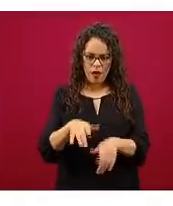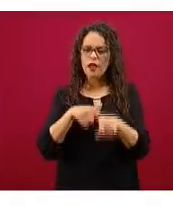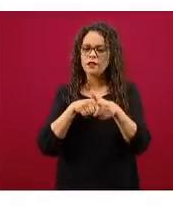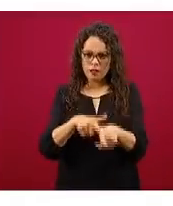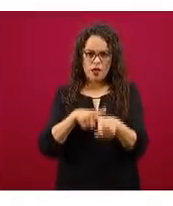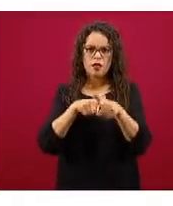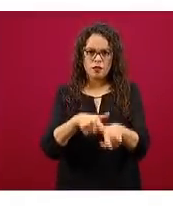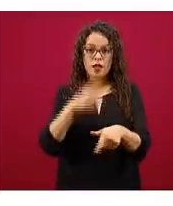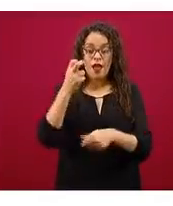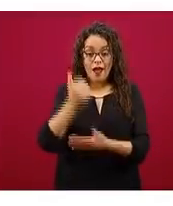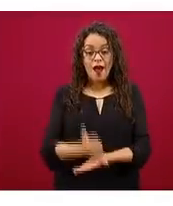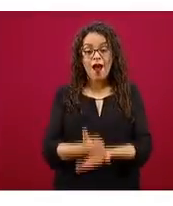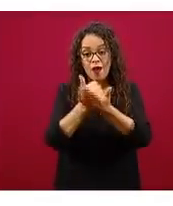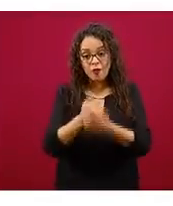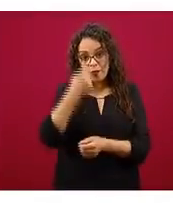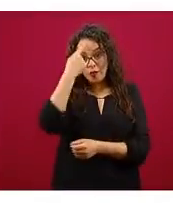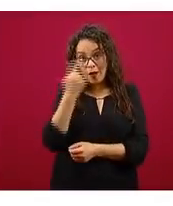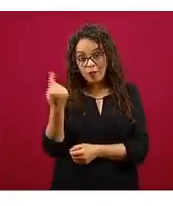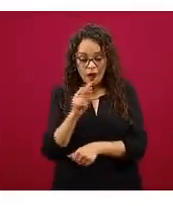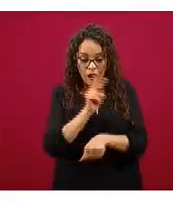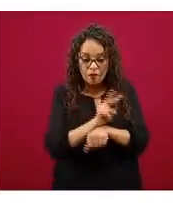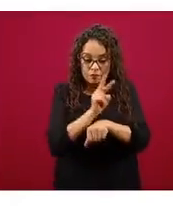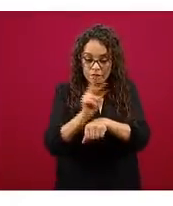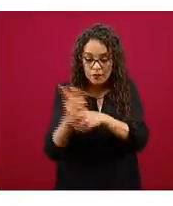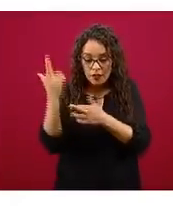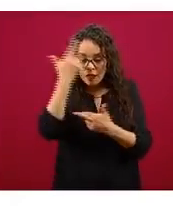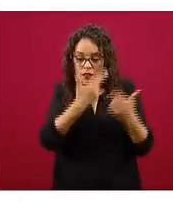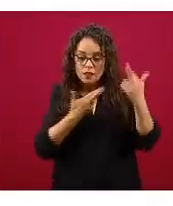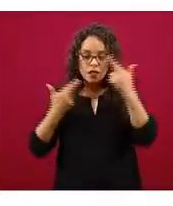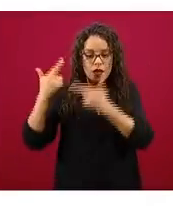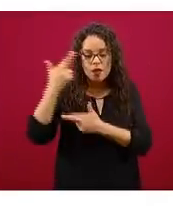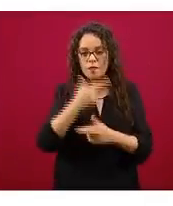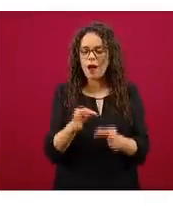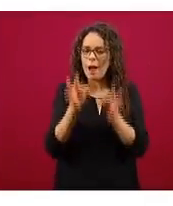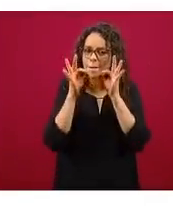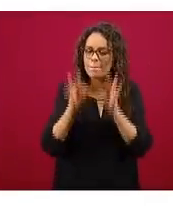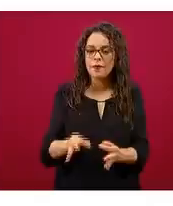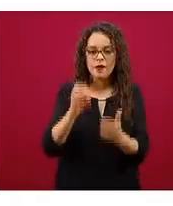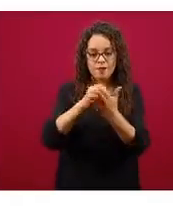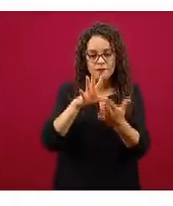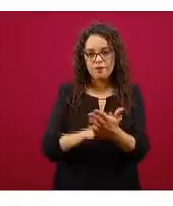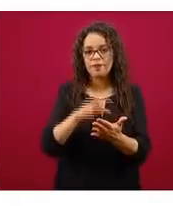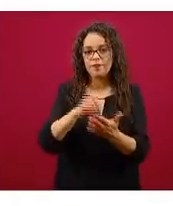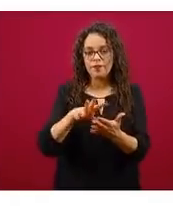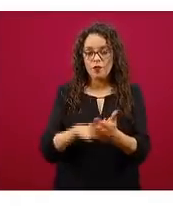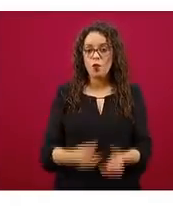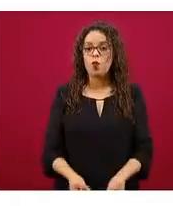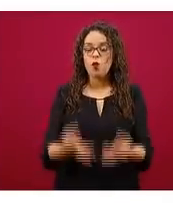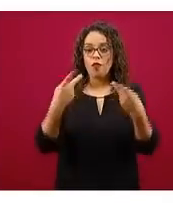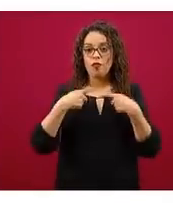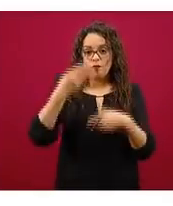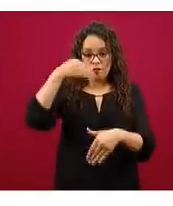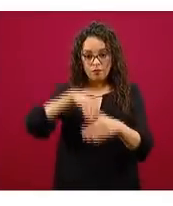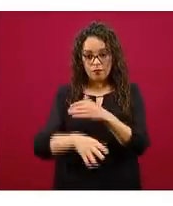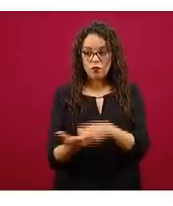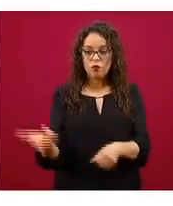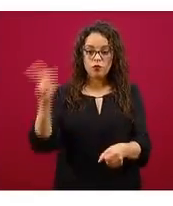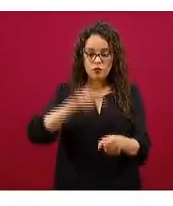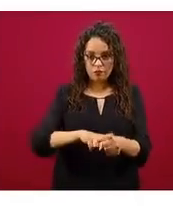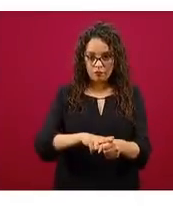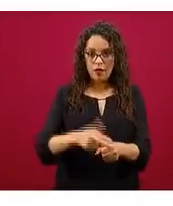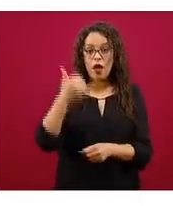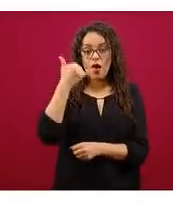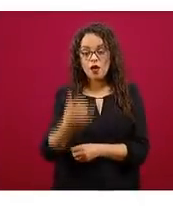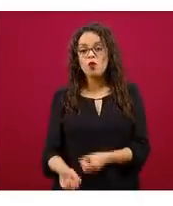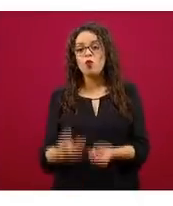ayudó a vigilar y a revisar los registros, tanto de las hospitalizaciones como las defunciones en el IMSS. Esta